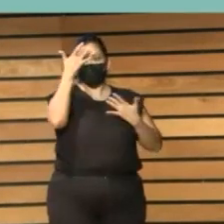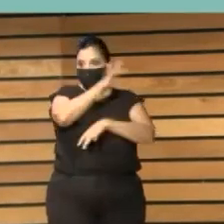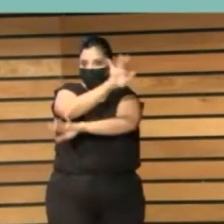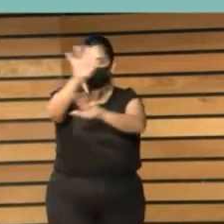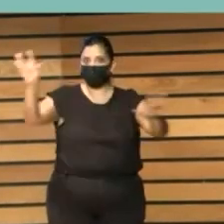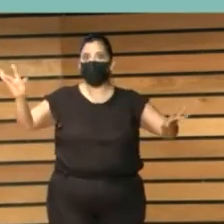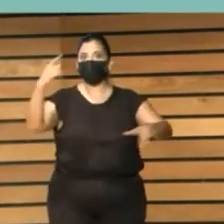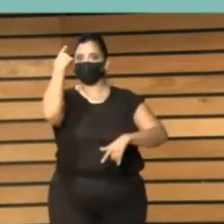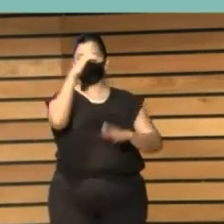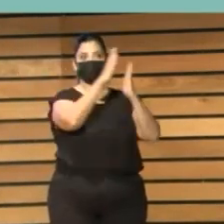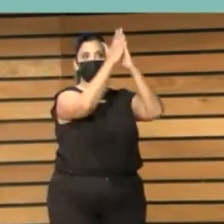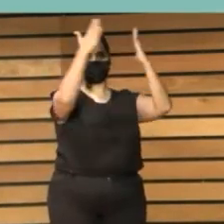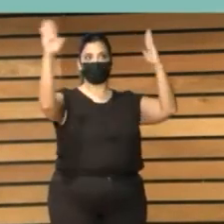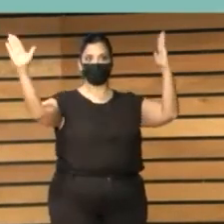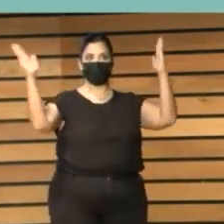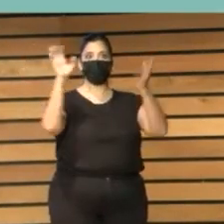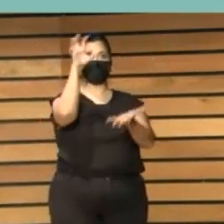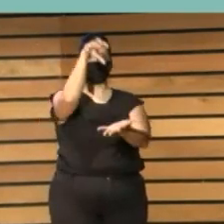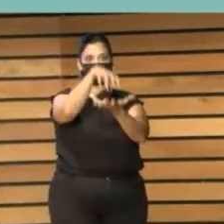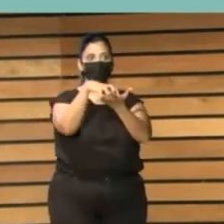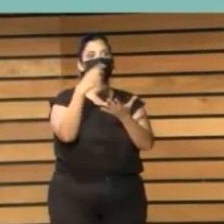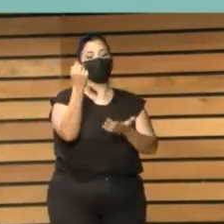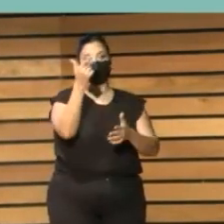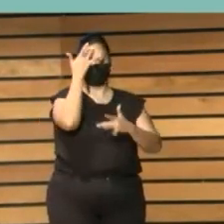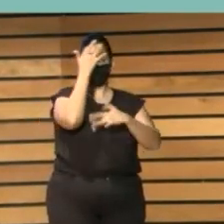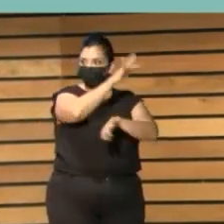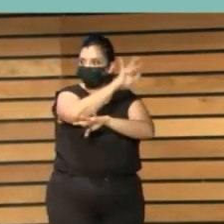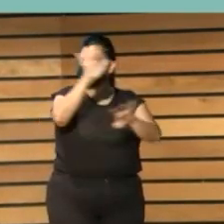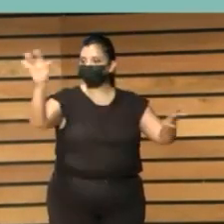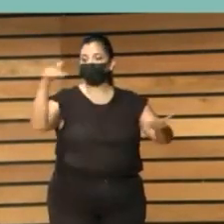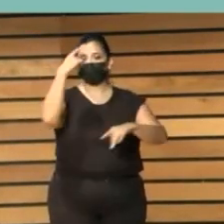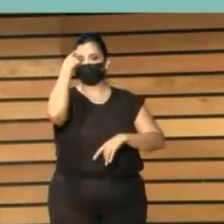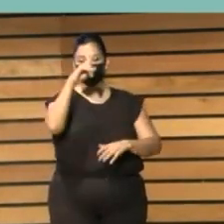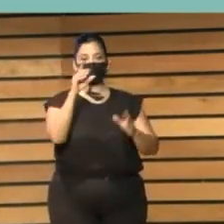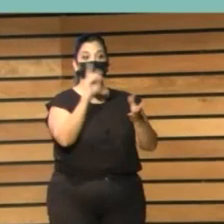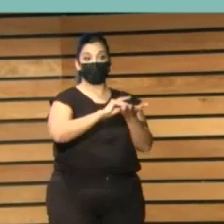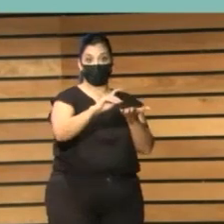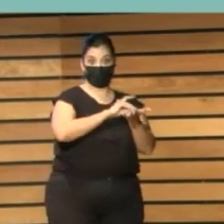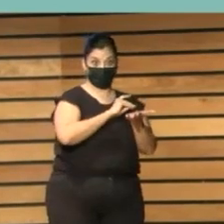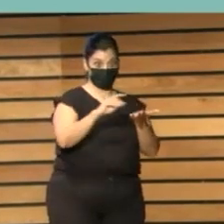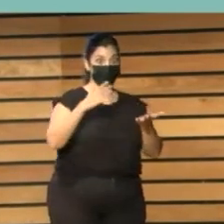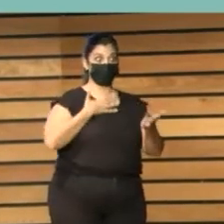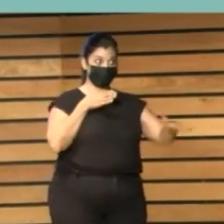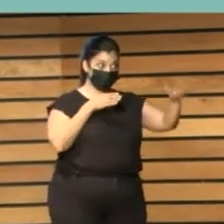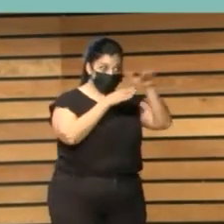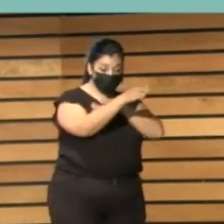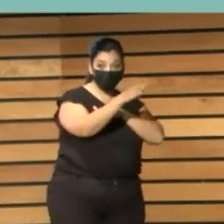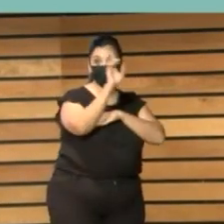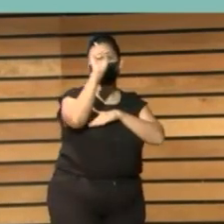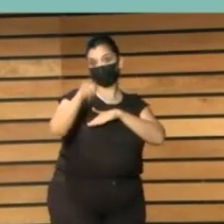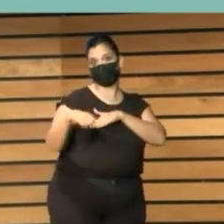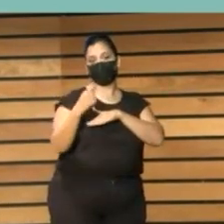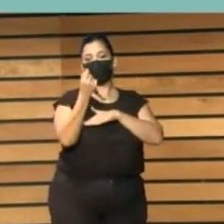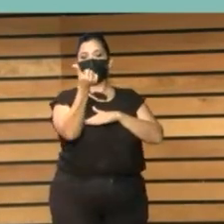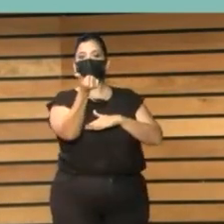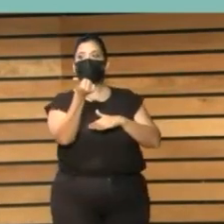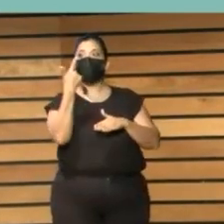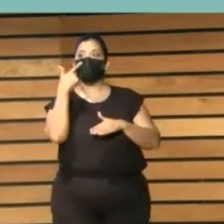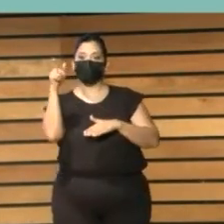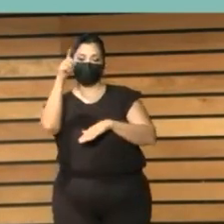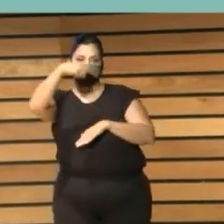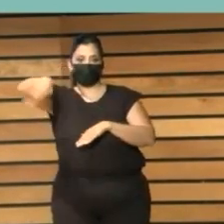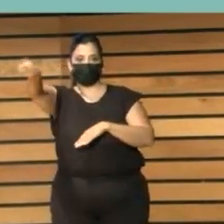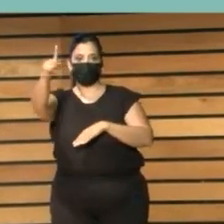el papel de las bibliotecas en este servicio de inclusión digital, también hacer un diagnóstico inicial de las competencias digitales de su personal